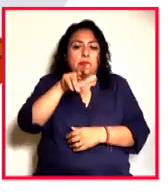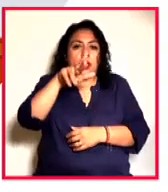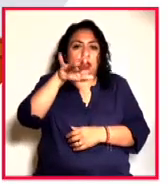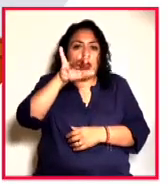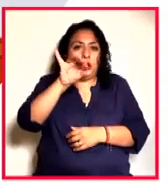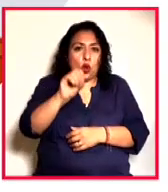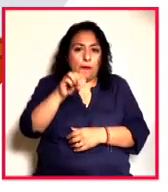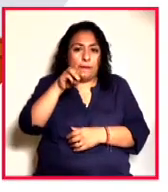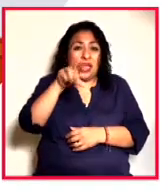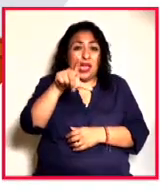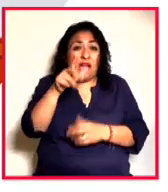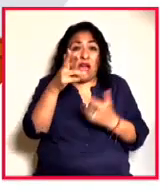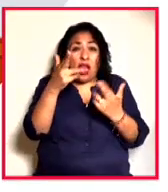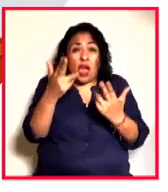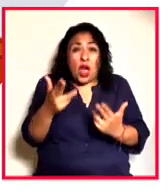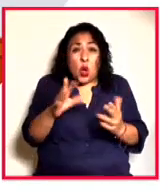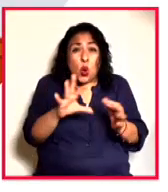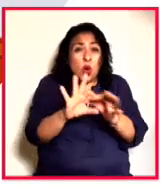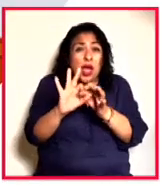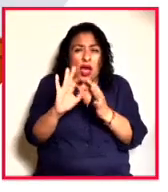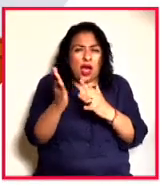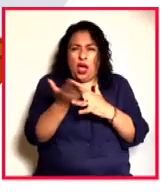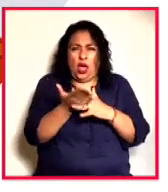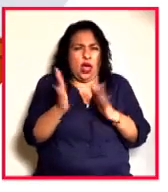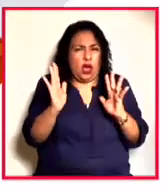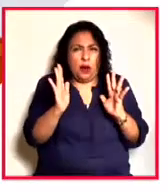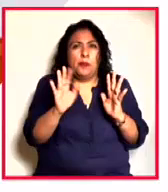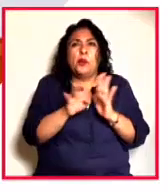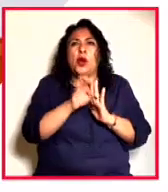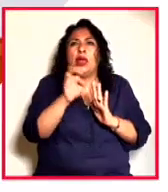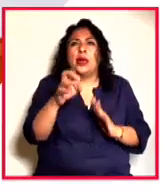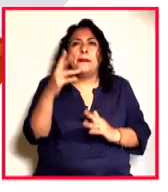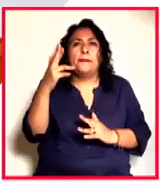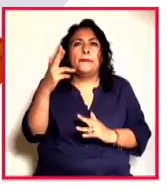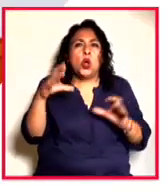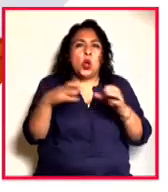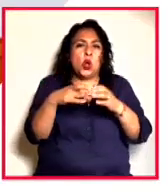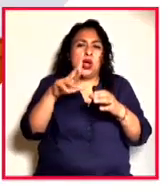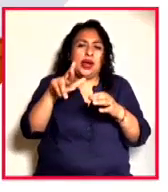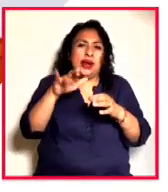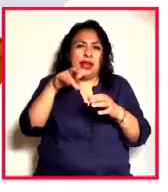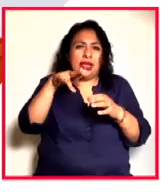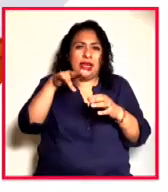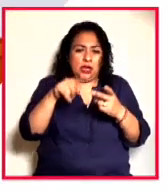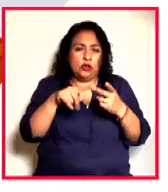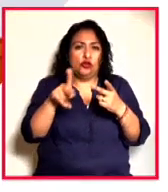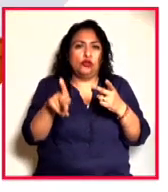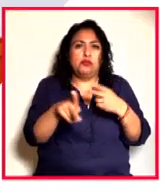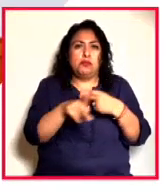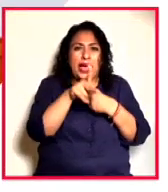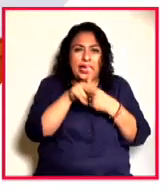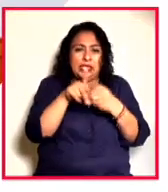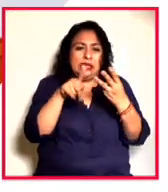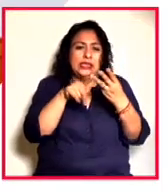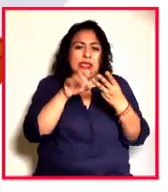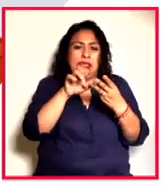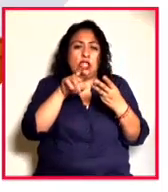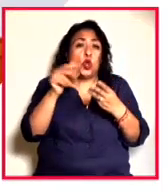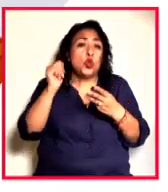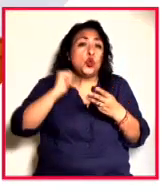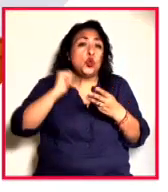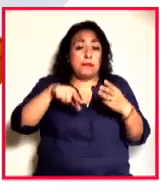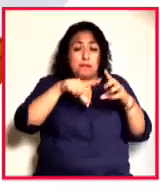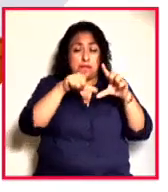destruyó las unidades intermedias, o sea, lo que podrían ser los reinos, países, señoríos que existían en el México prehispánico.